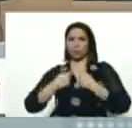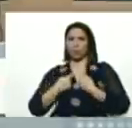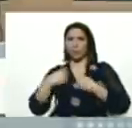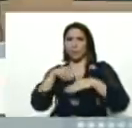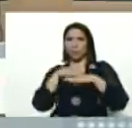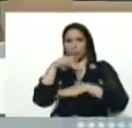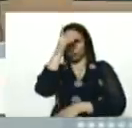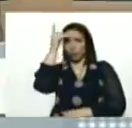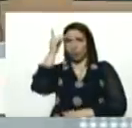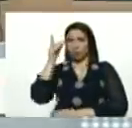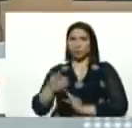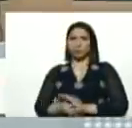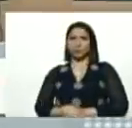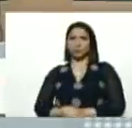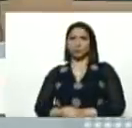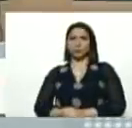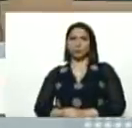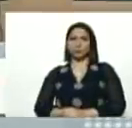Diosdado,